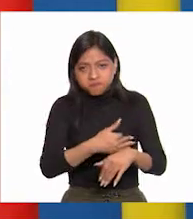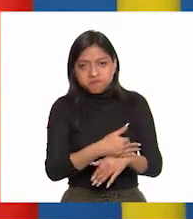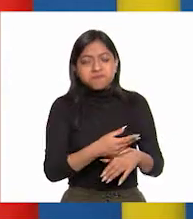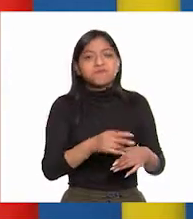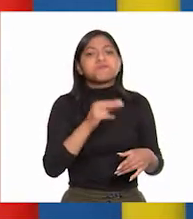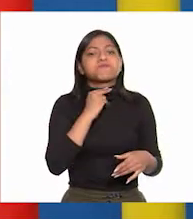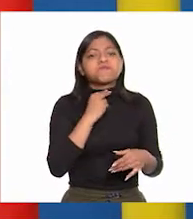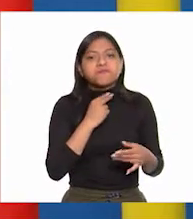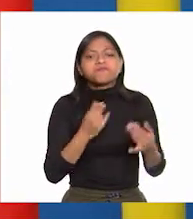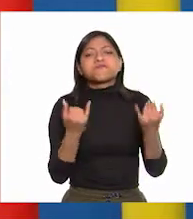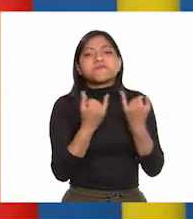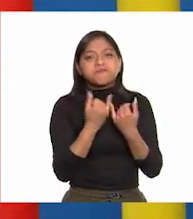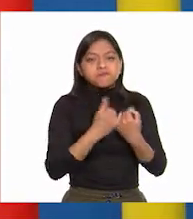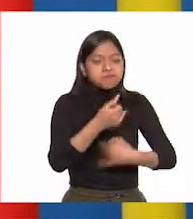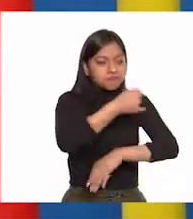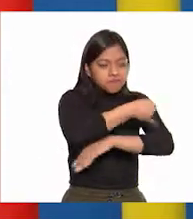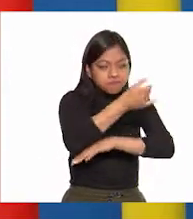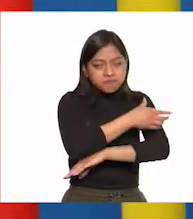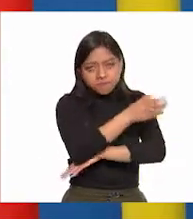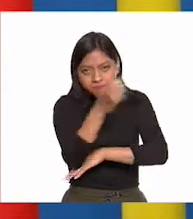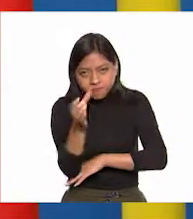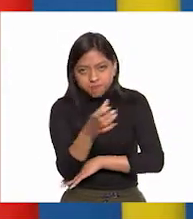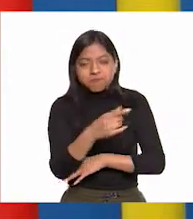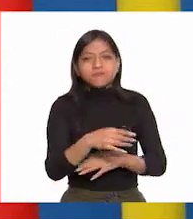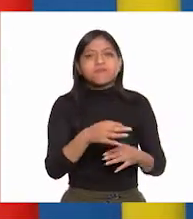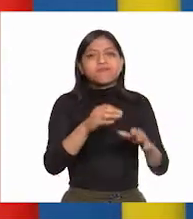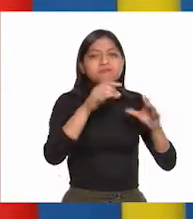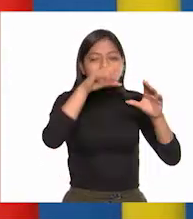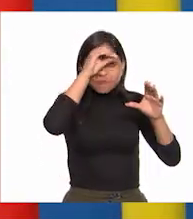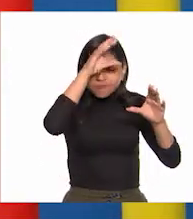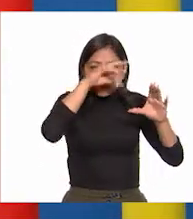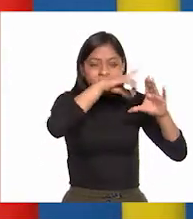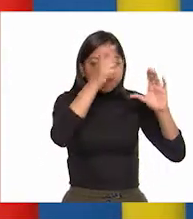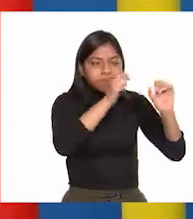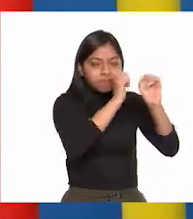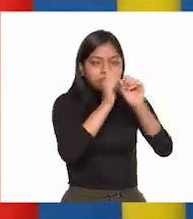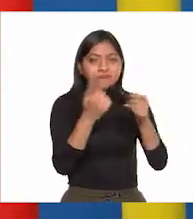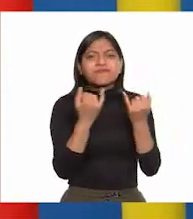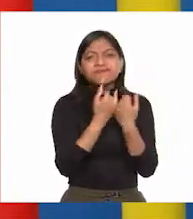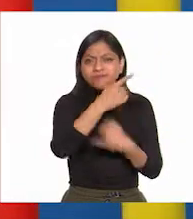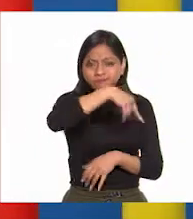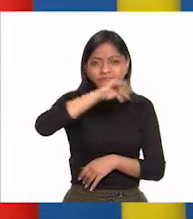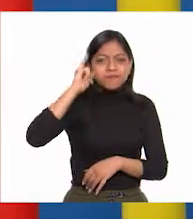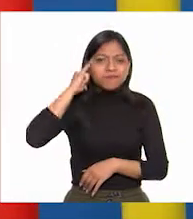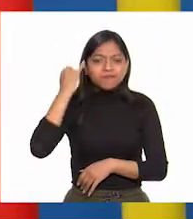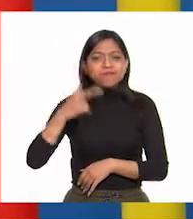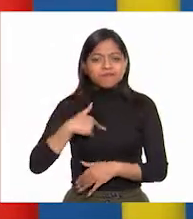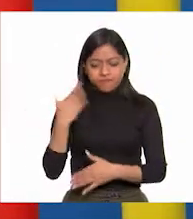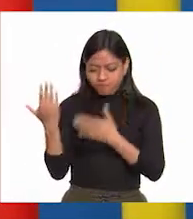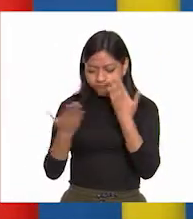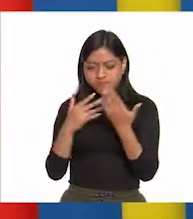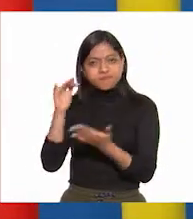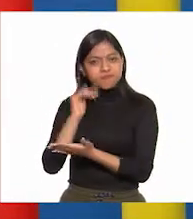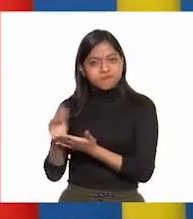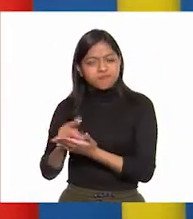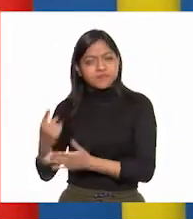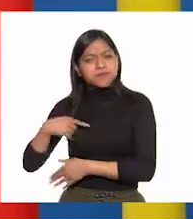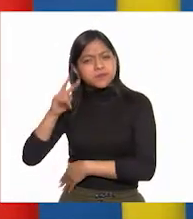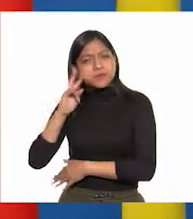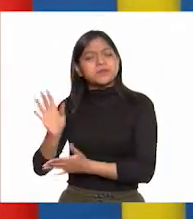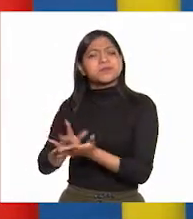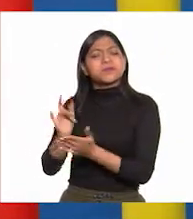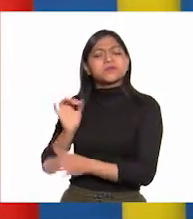sacerdotes, arrieros, trabajadores de minas, peones e indígenas. Leí y me llamó mucho la atención